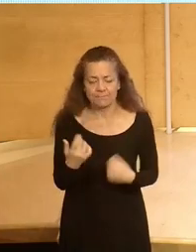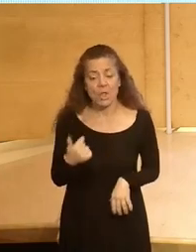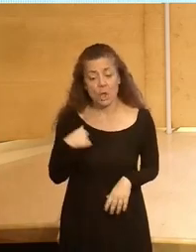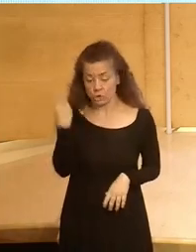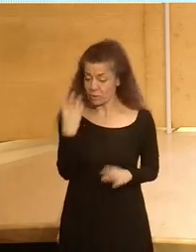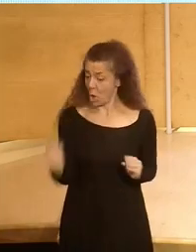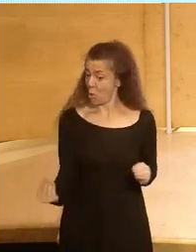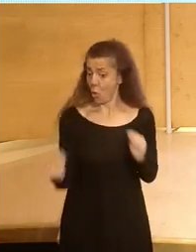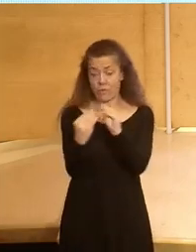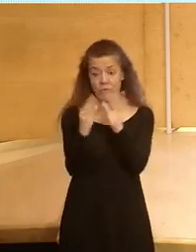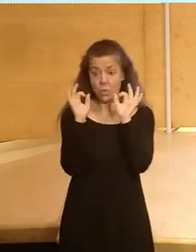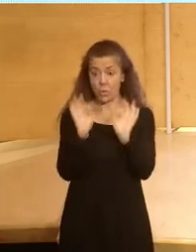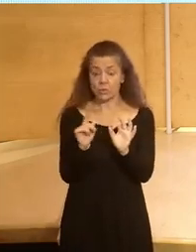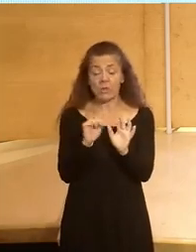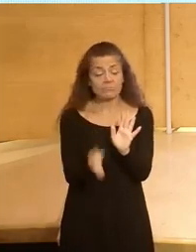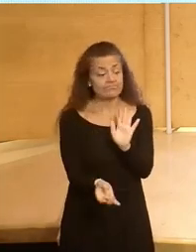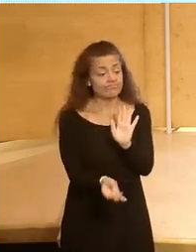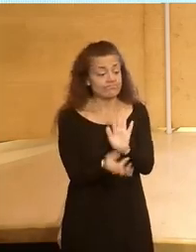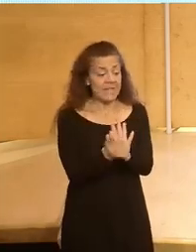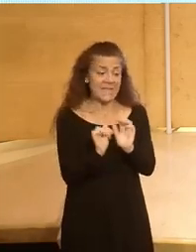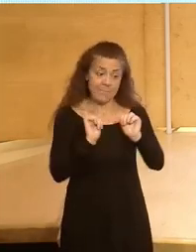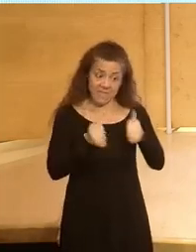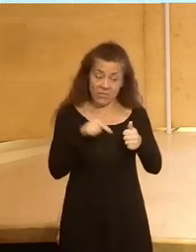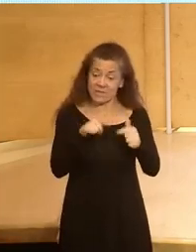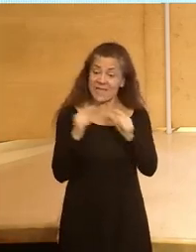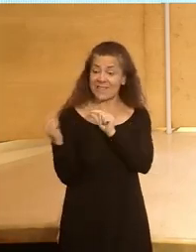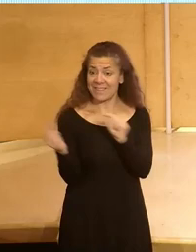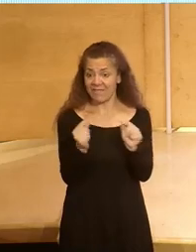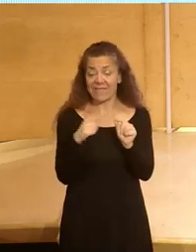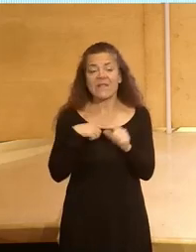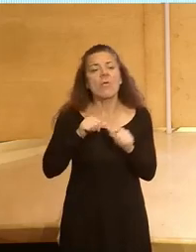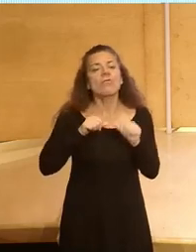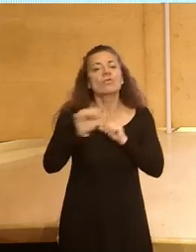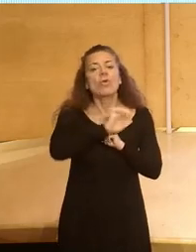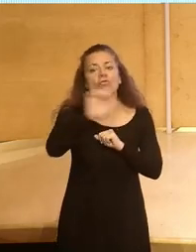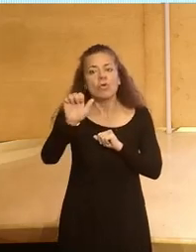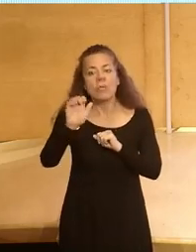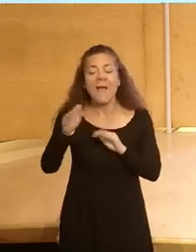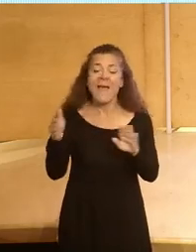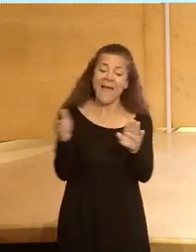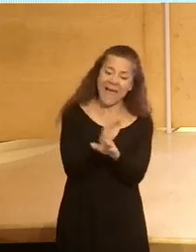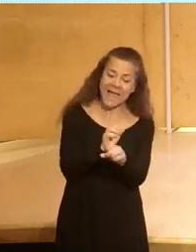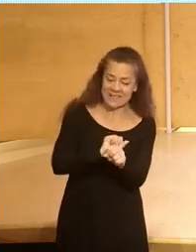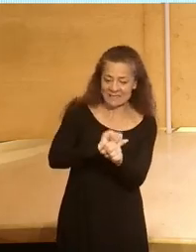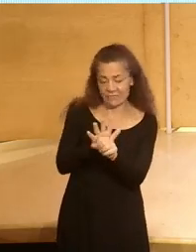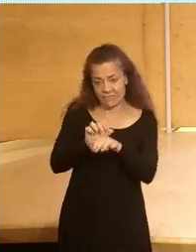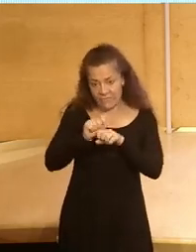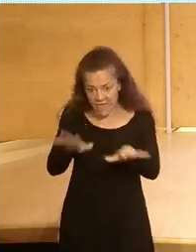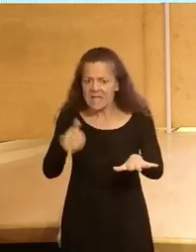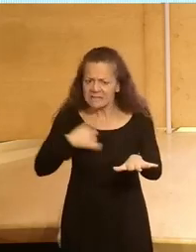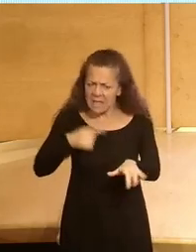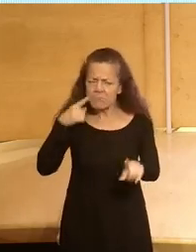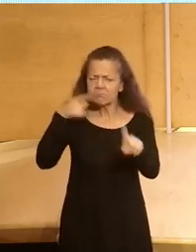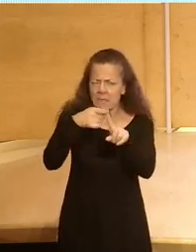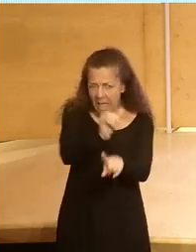creo que ha coincidido que se ha producido o se ha puesto en marcha este debate sobre el futuro de Europa antes de que llegase la pandemia ya estaba en la idea